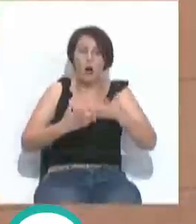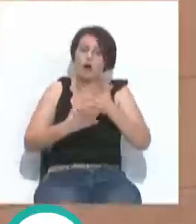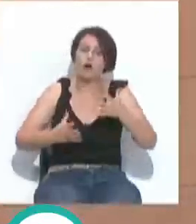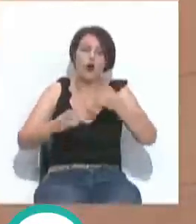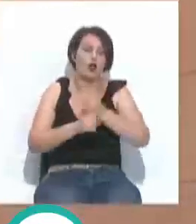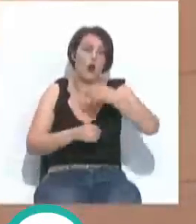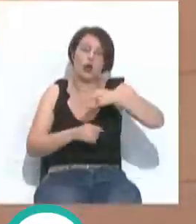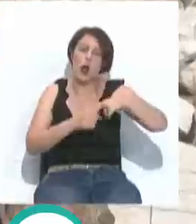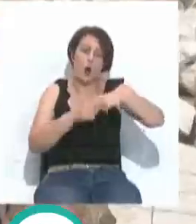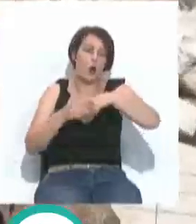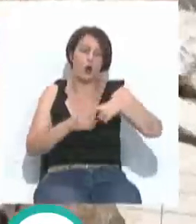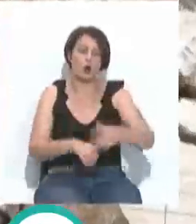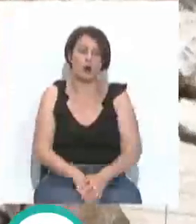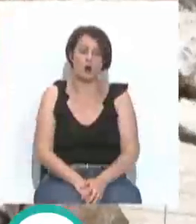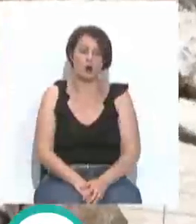bolsa única común.